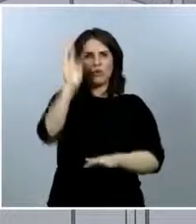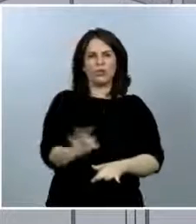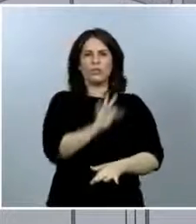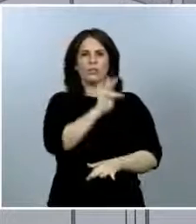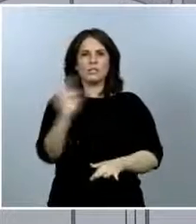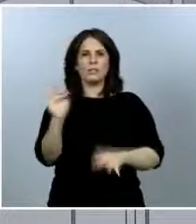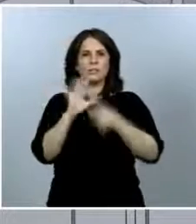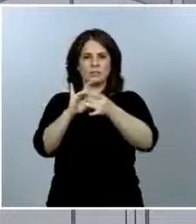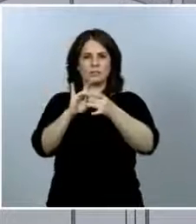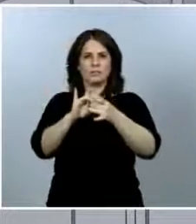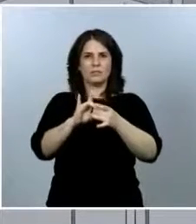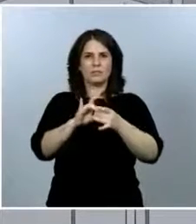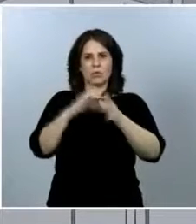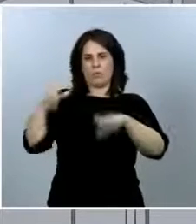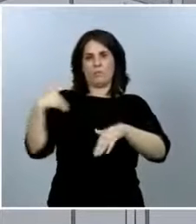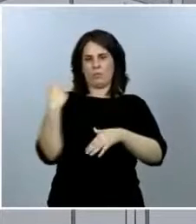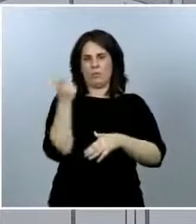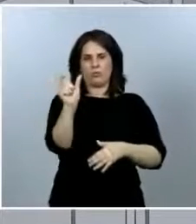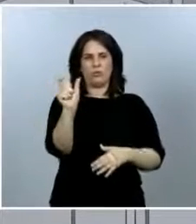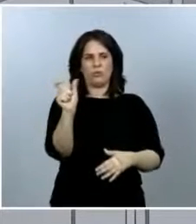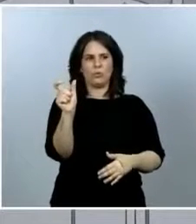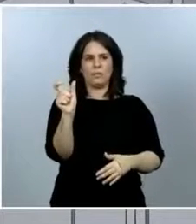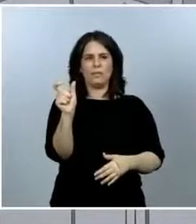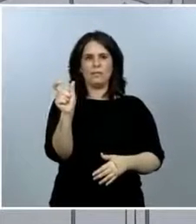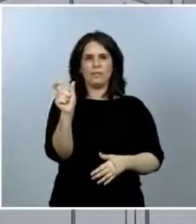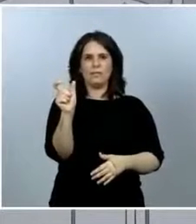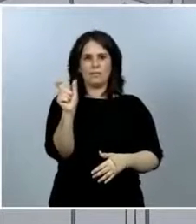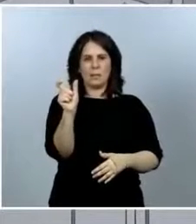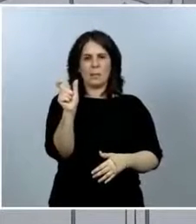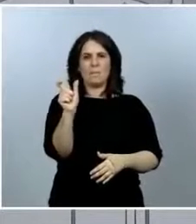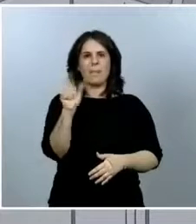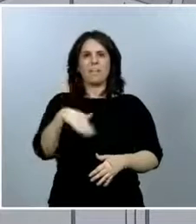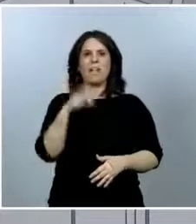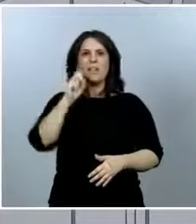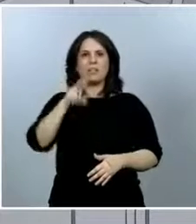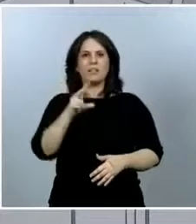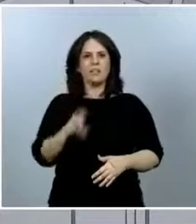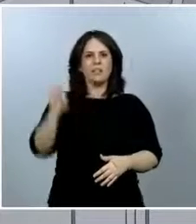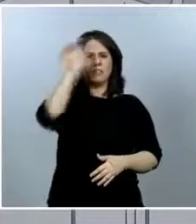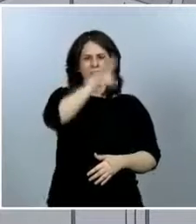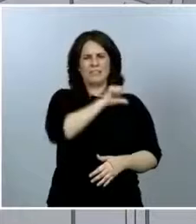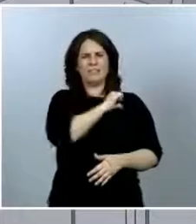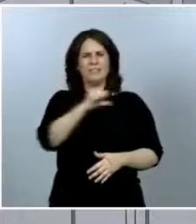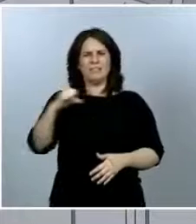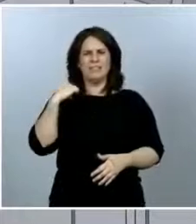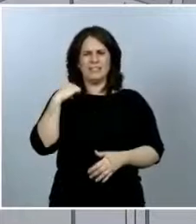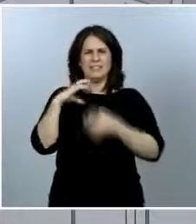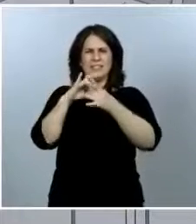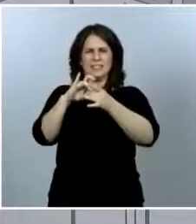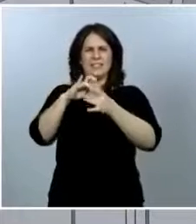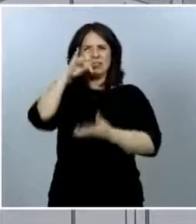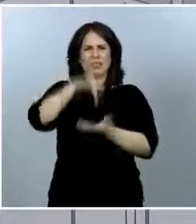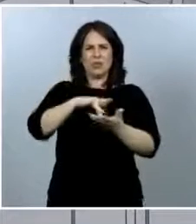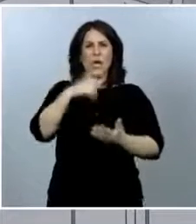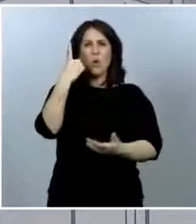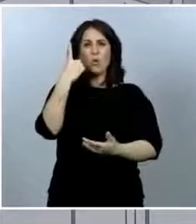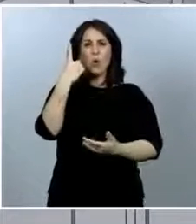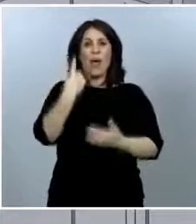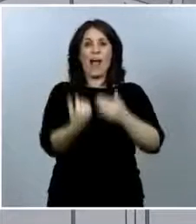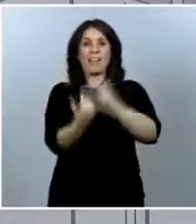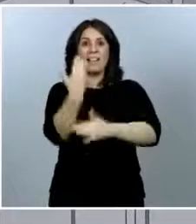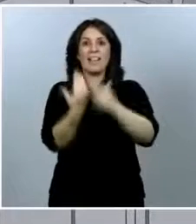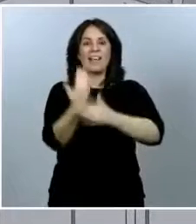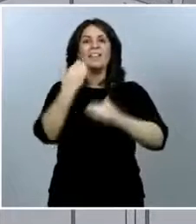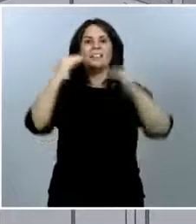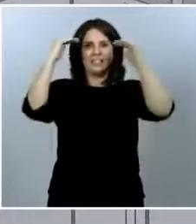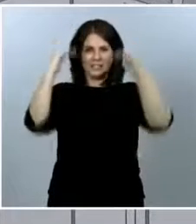días se ha diagnosticado esa cifra, lo que implica que hay 12 comunidades autónomas que han diagnosticado menos de un caso al día con fecha